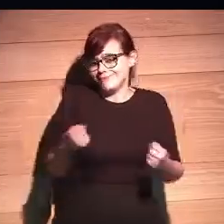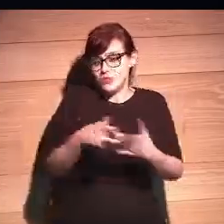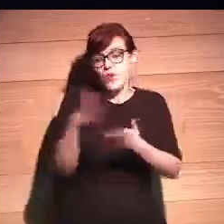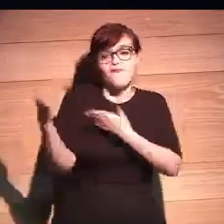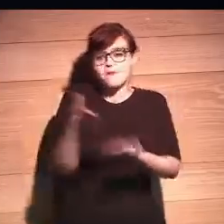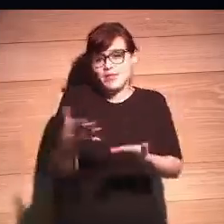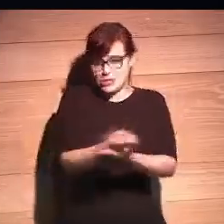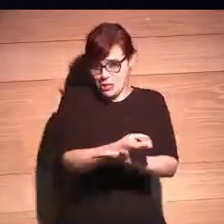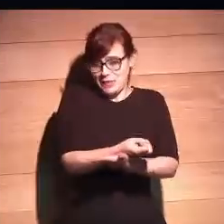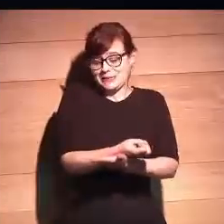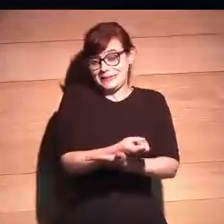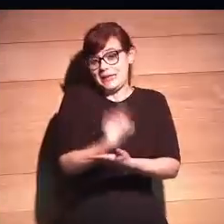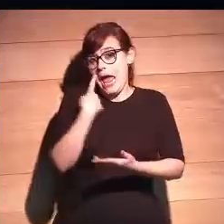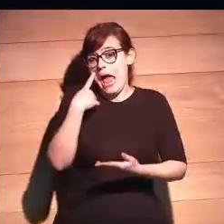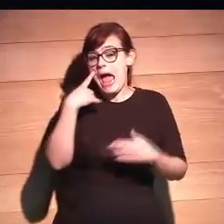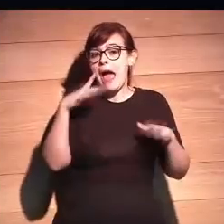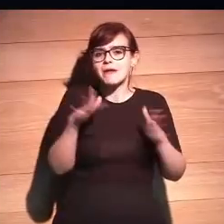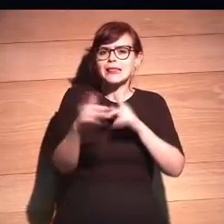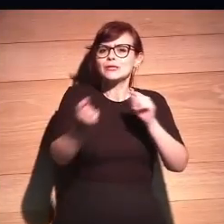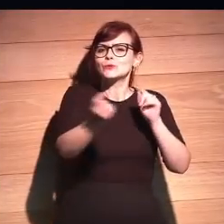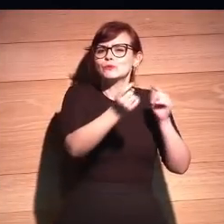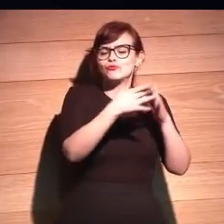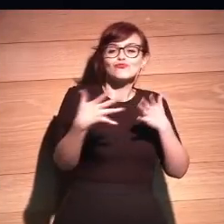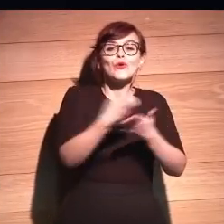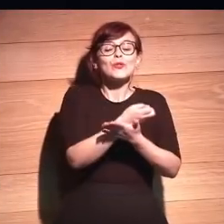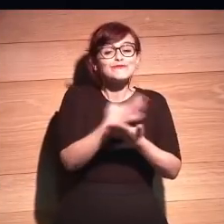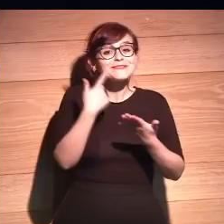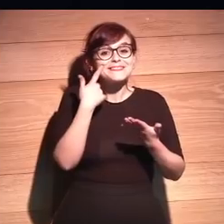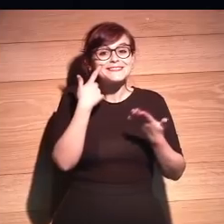bienvenidas van a ser, y que discutamos todos juntos.